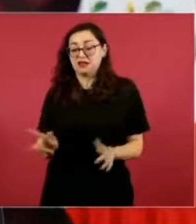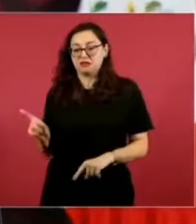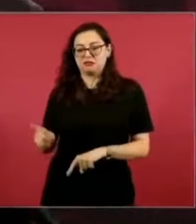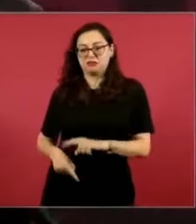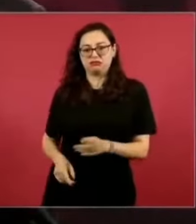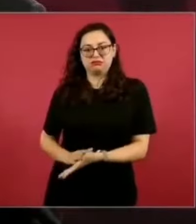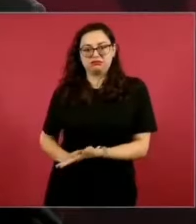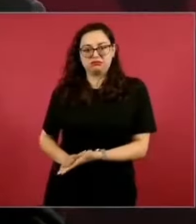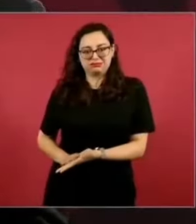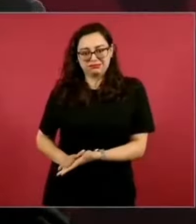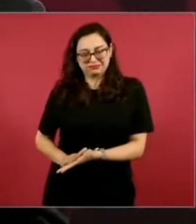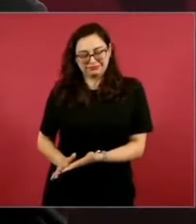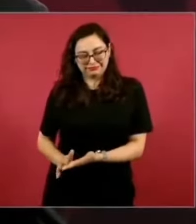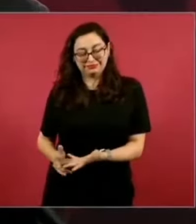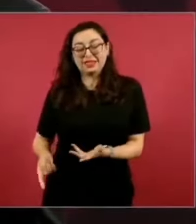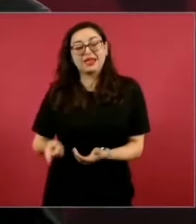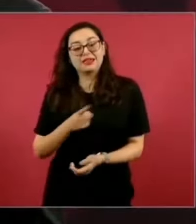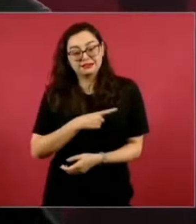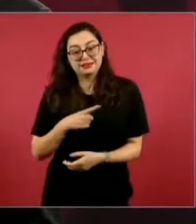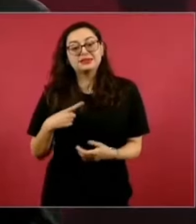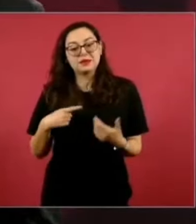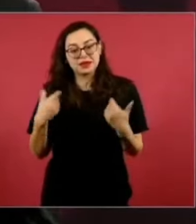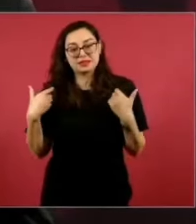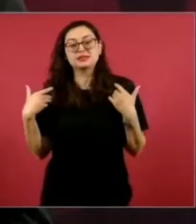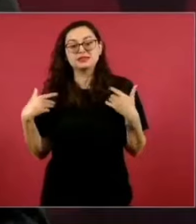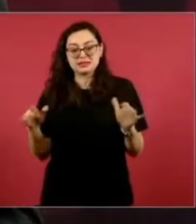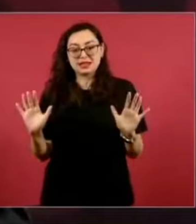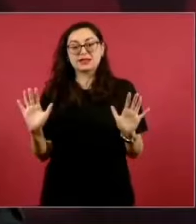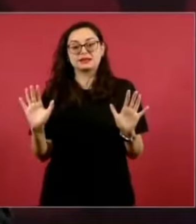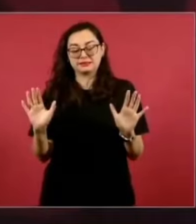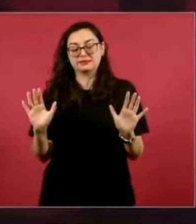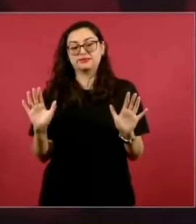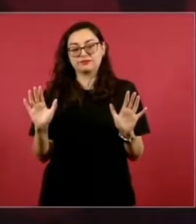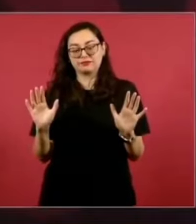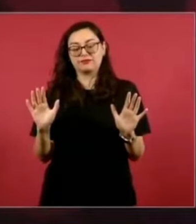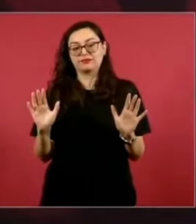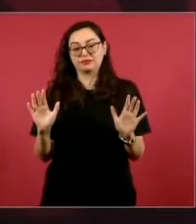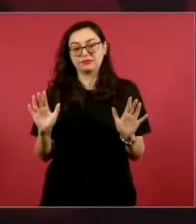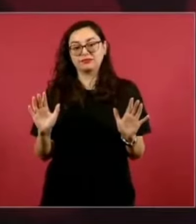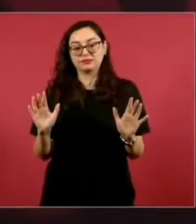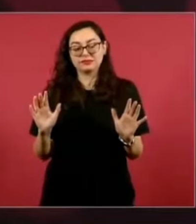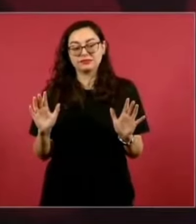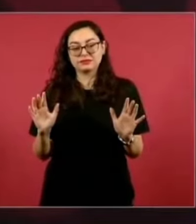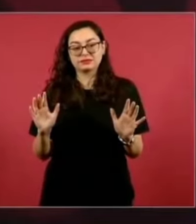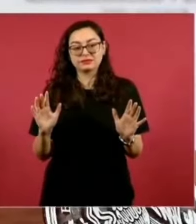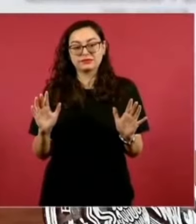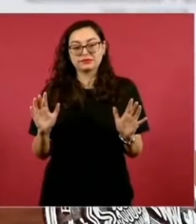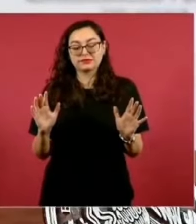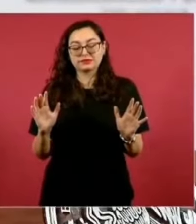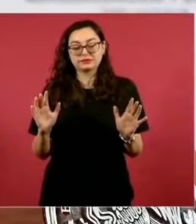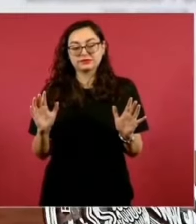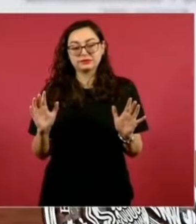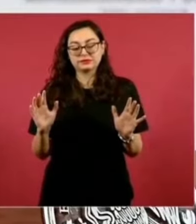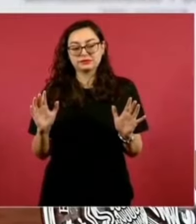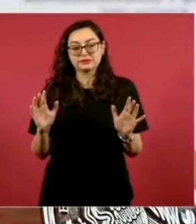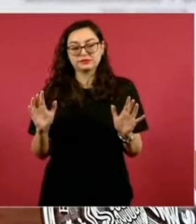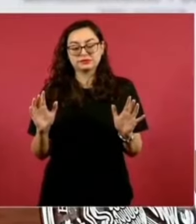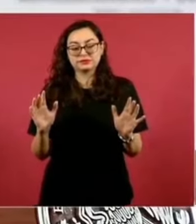Pero se hacía un manifiesto o